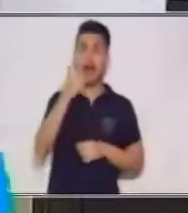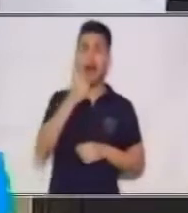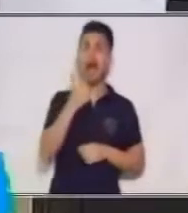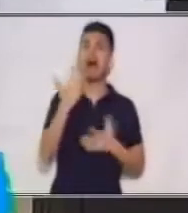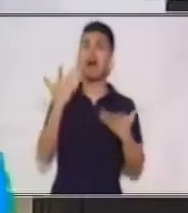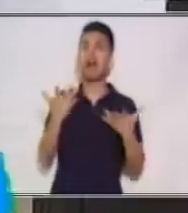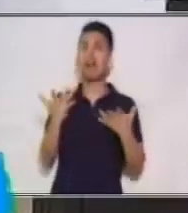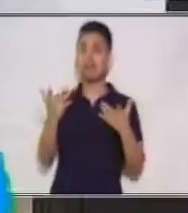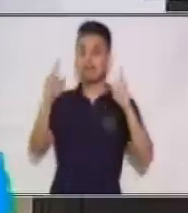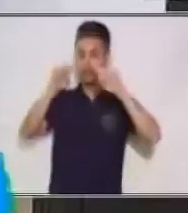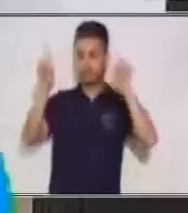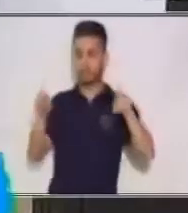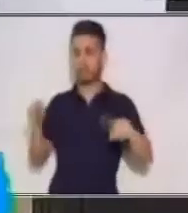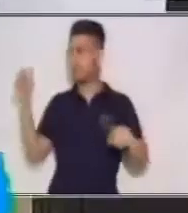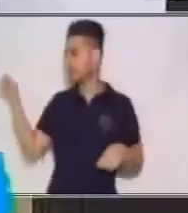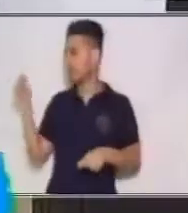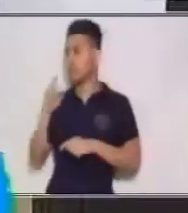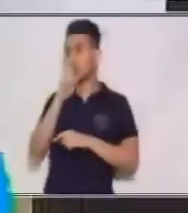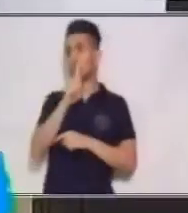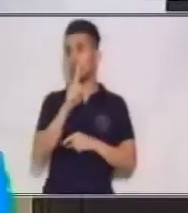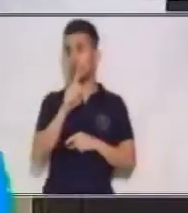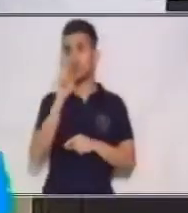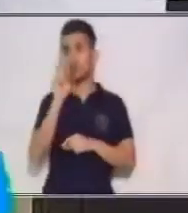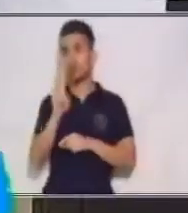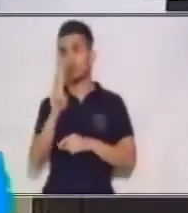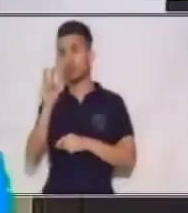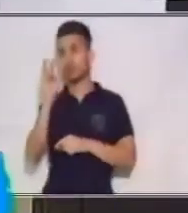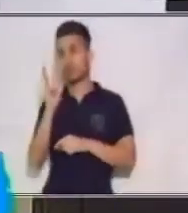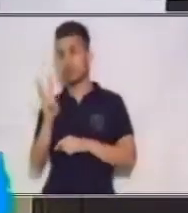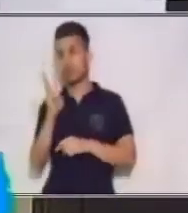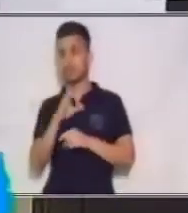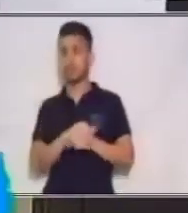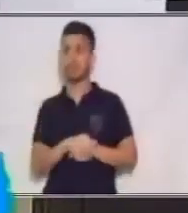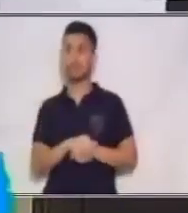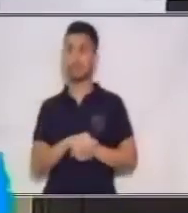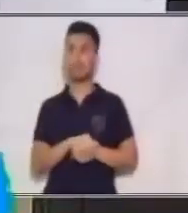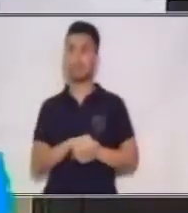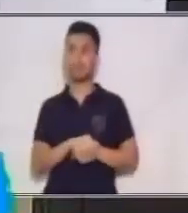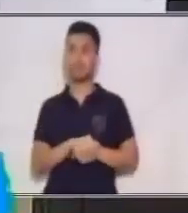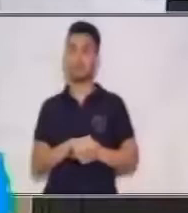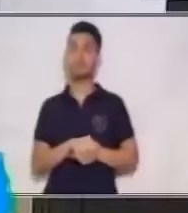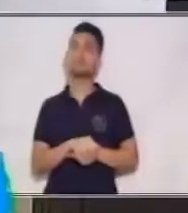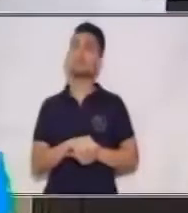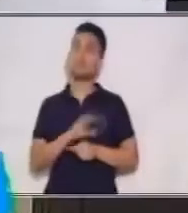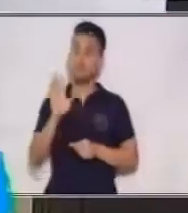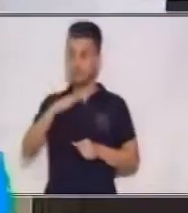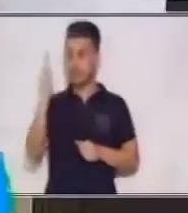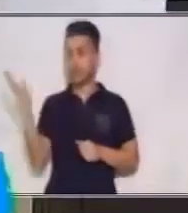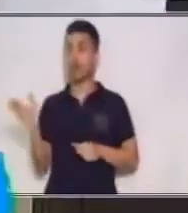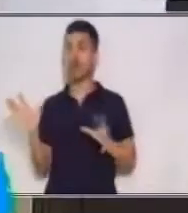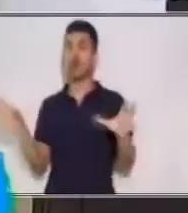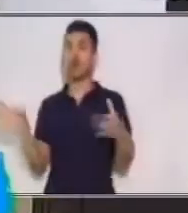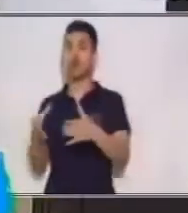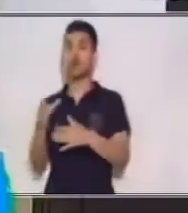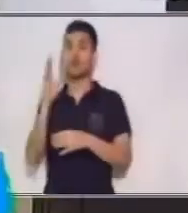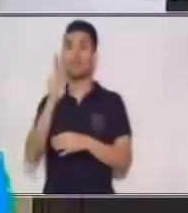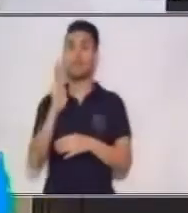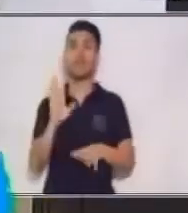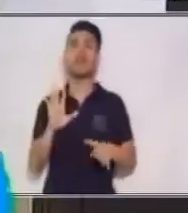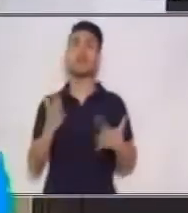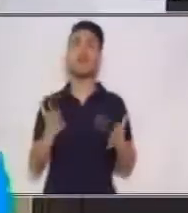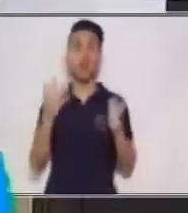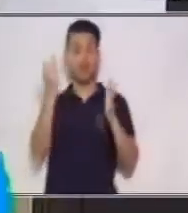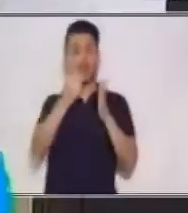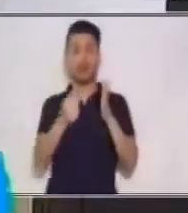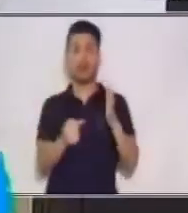son 1, 2 y 3. Y los elementos del conjunto B